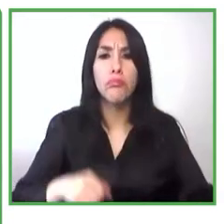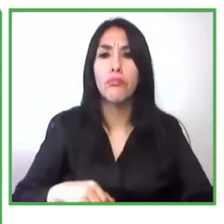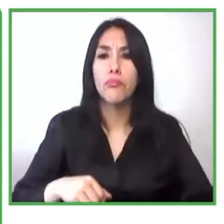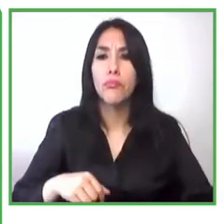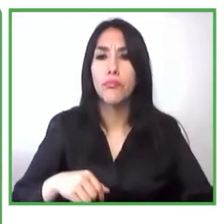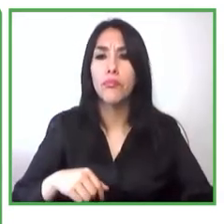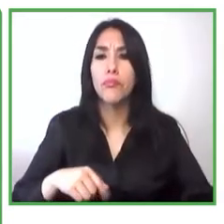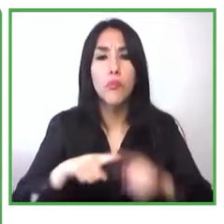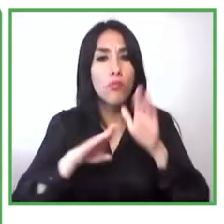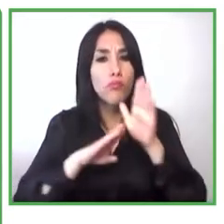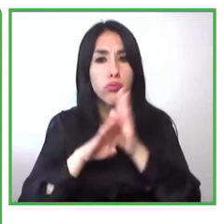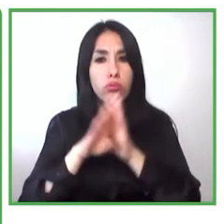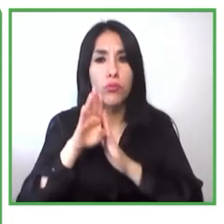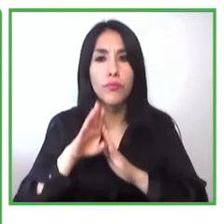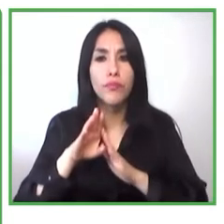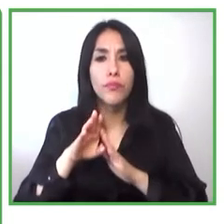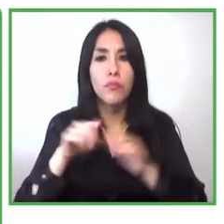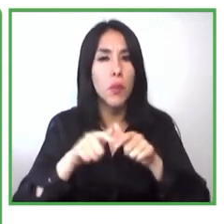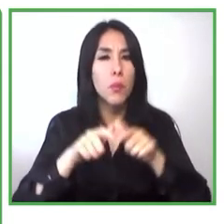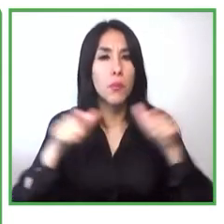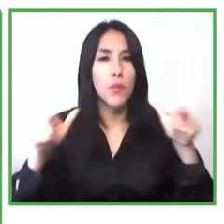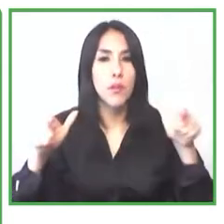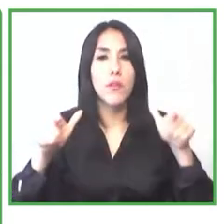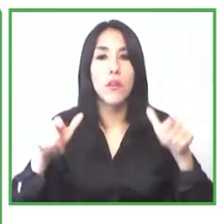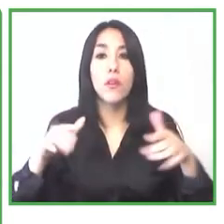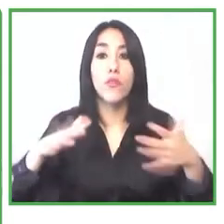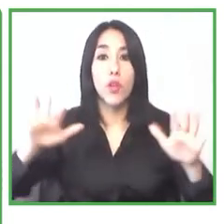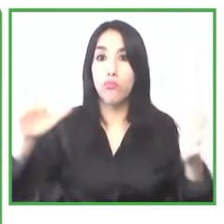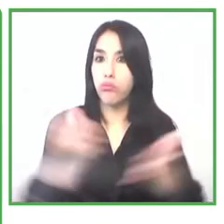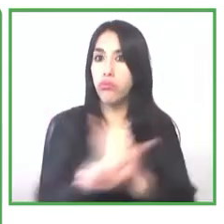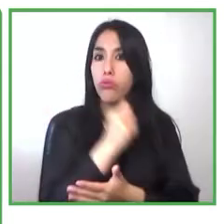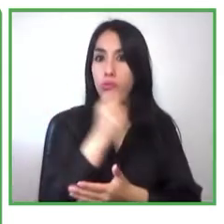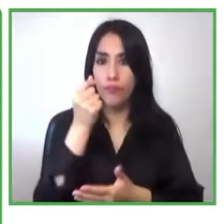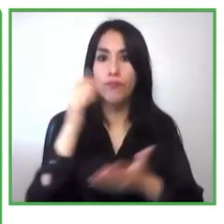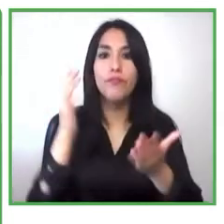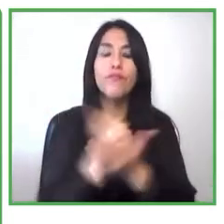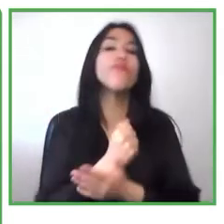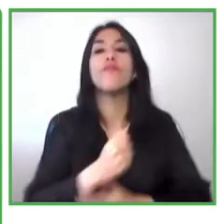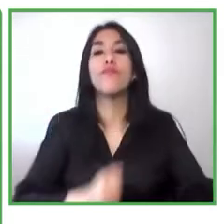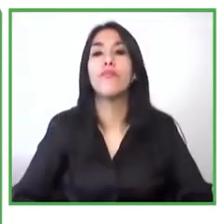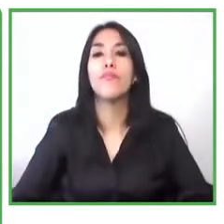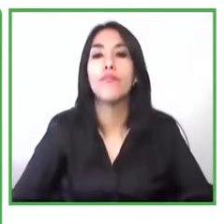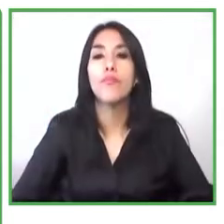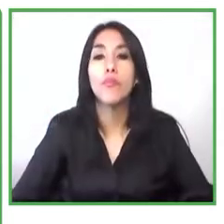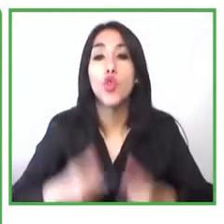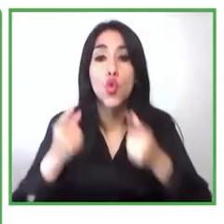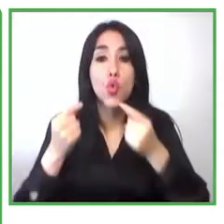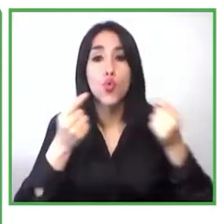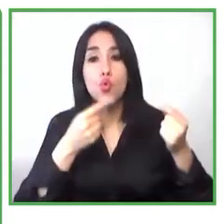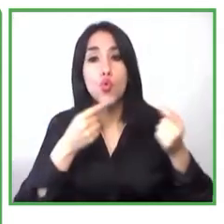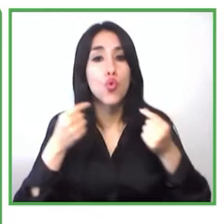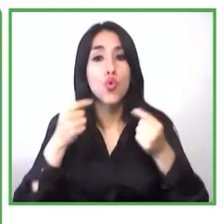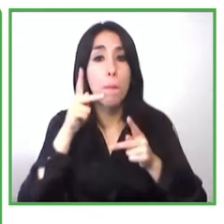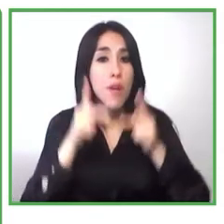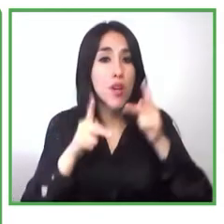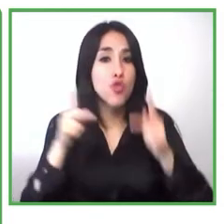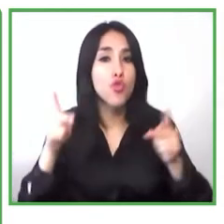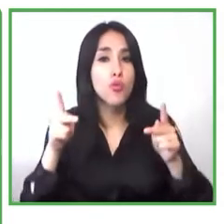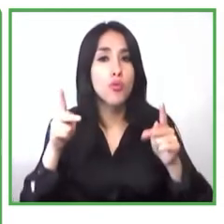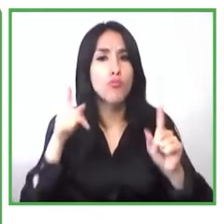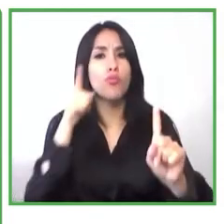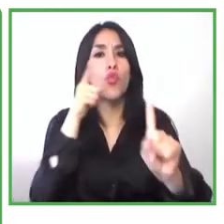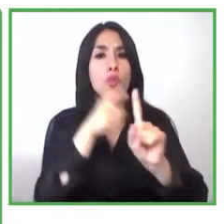planteaban unas tácticas o unas estrategias para cumplir ese objetivo se hacía seguimiento a esas actividades que se le